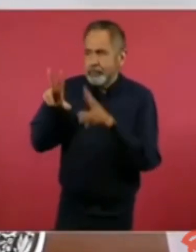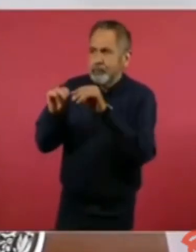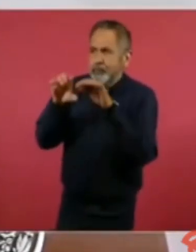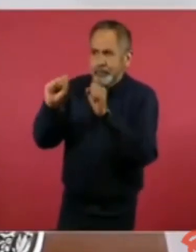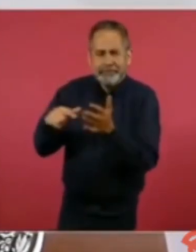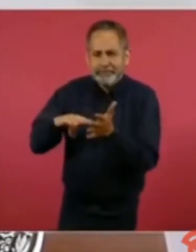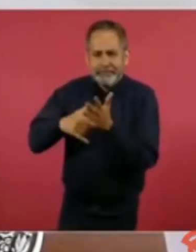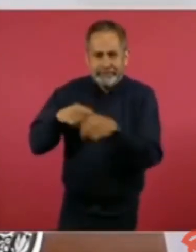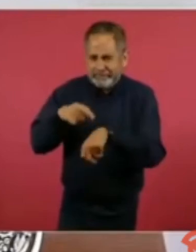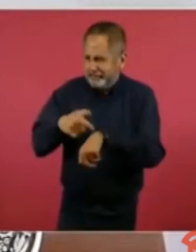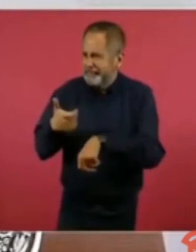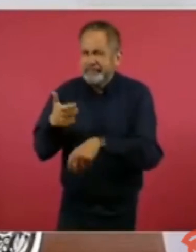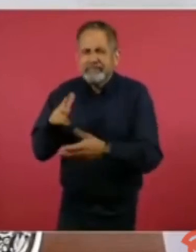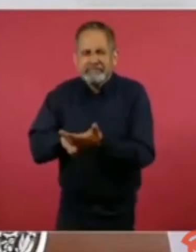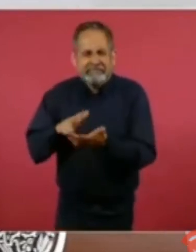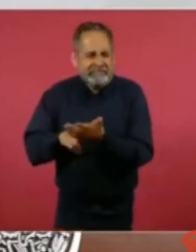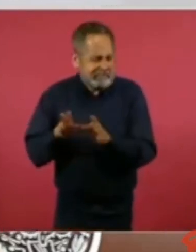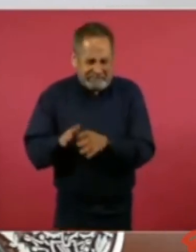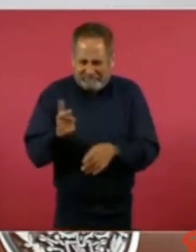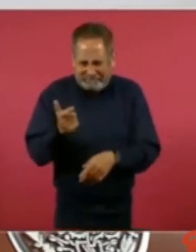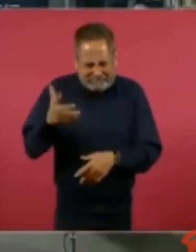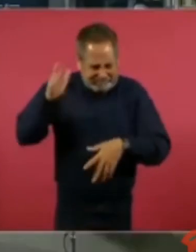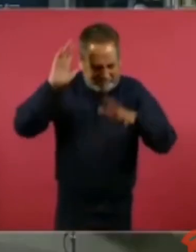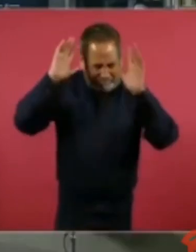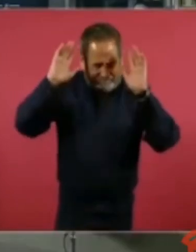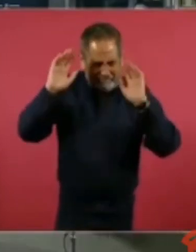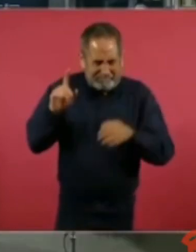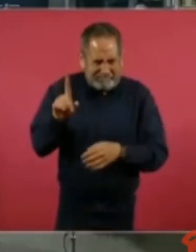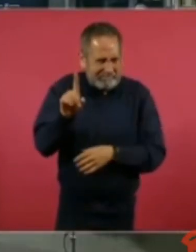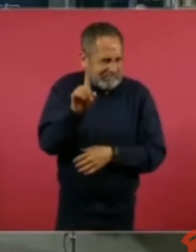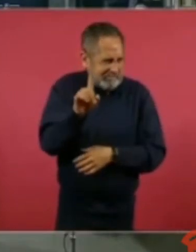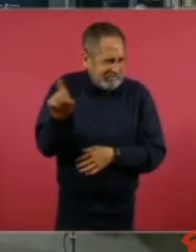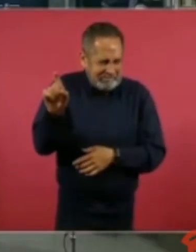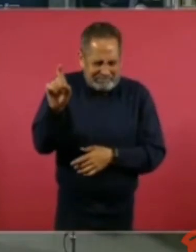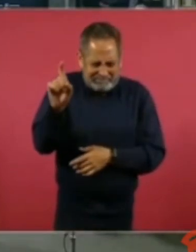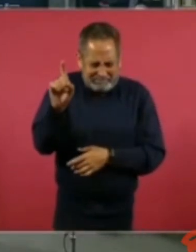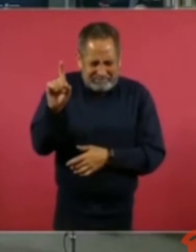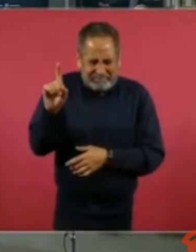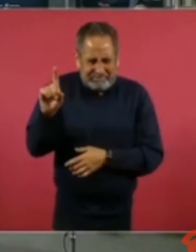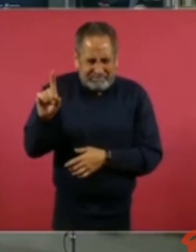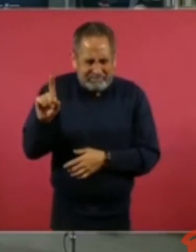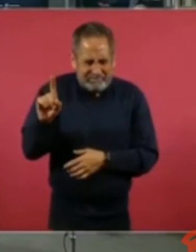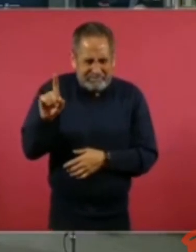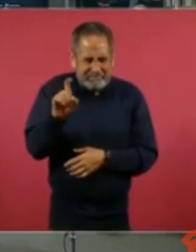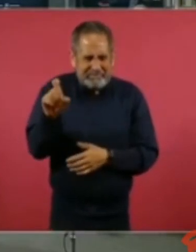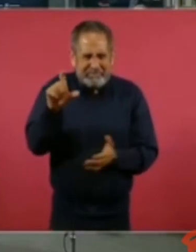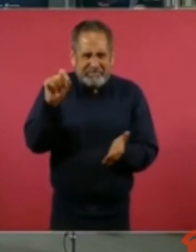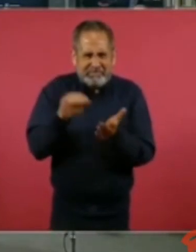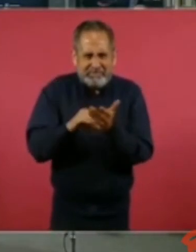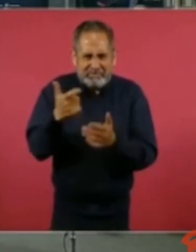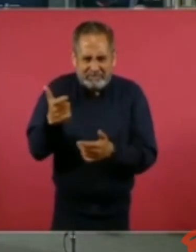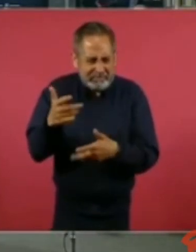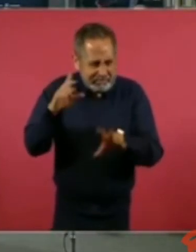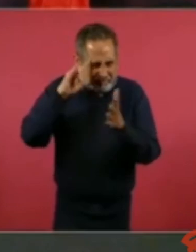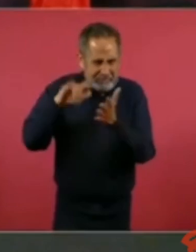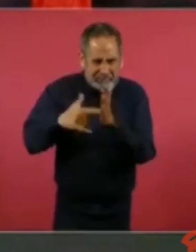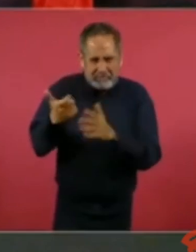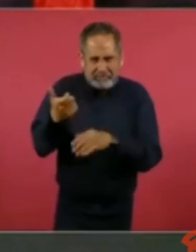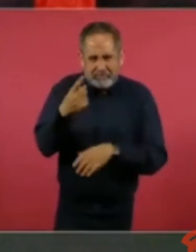porque esa vale como 120 mil pesos ese reloj.